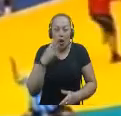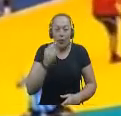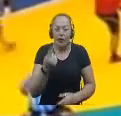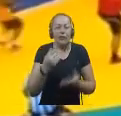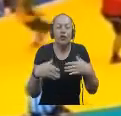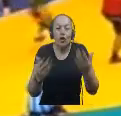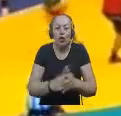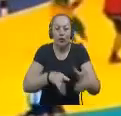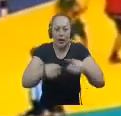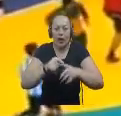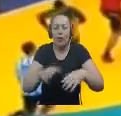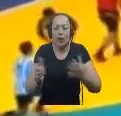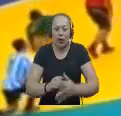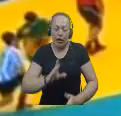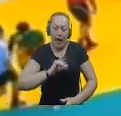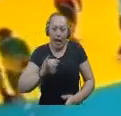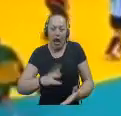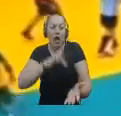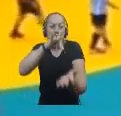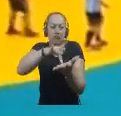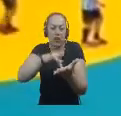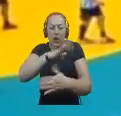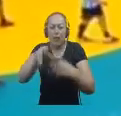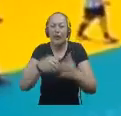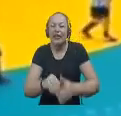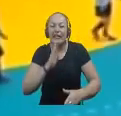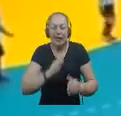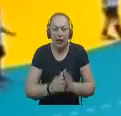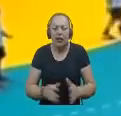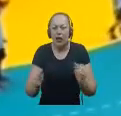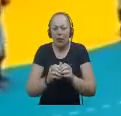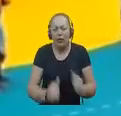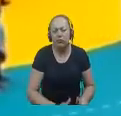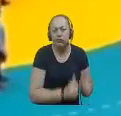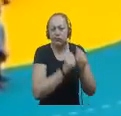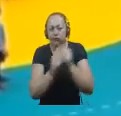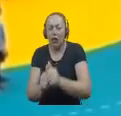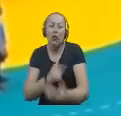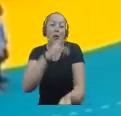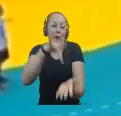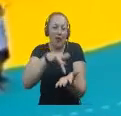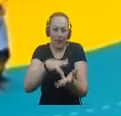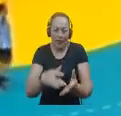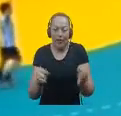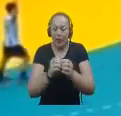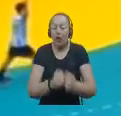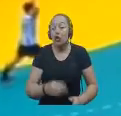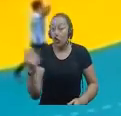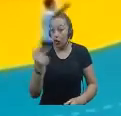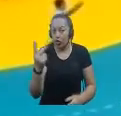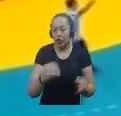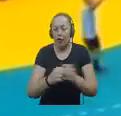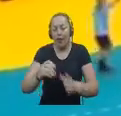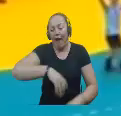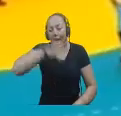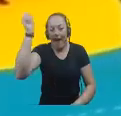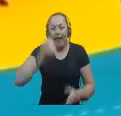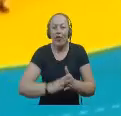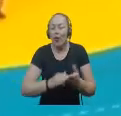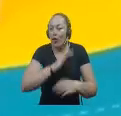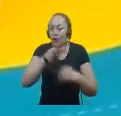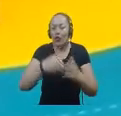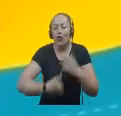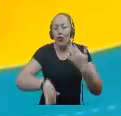torneo en la ciudad de Cali Donde va a ir con la Liga a participar Ellos clasificaron este año a los Juegos